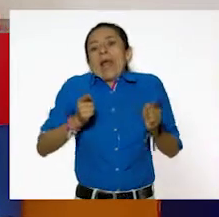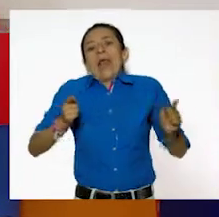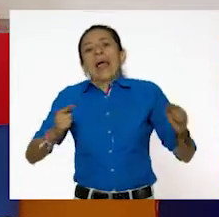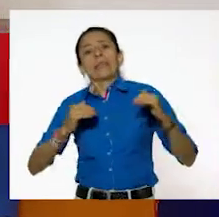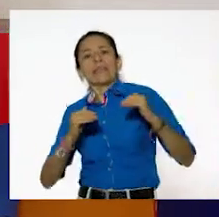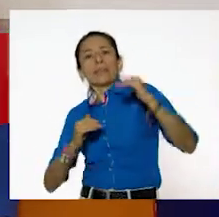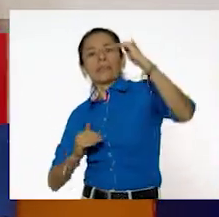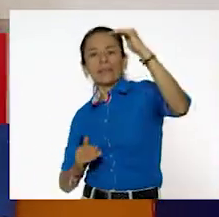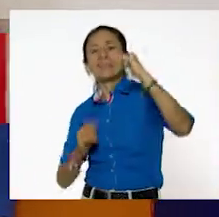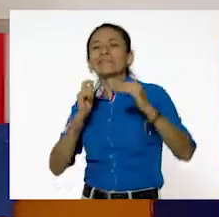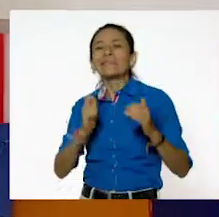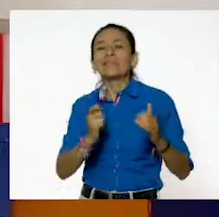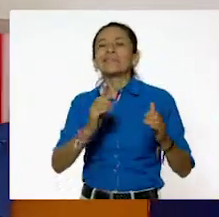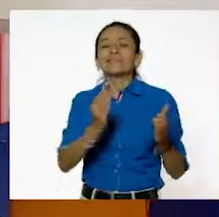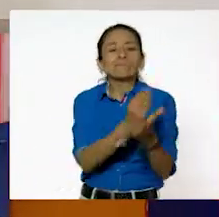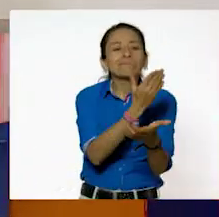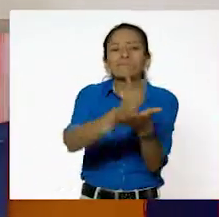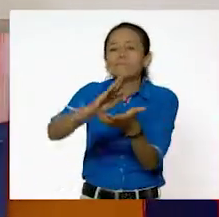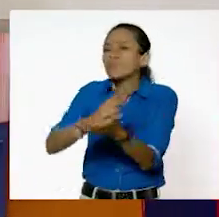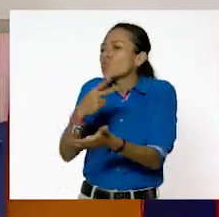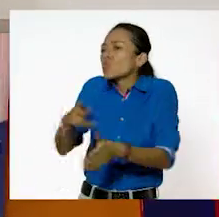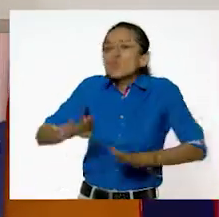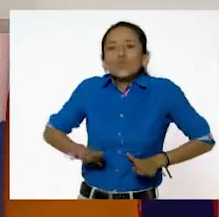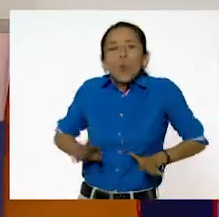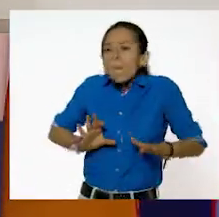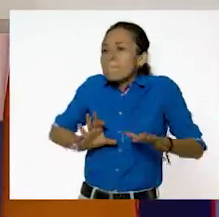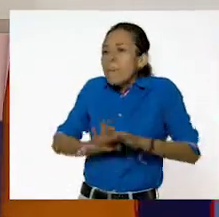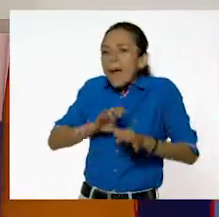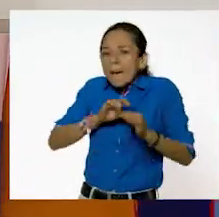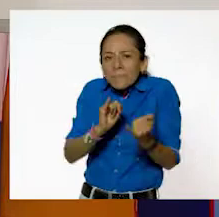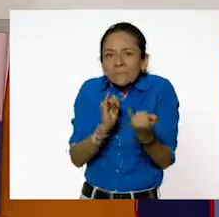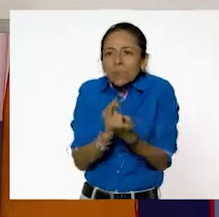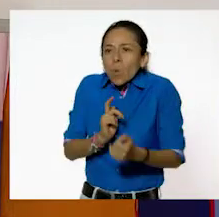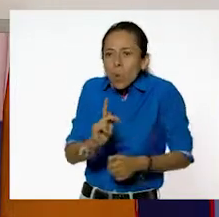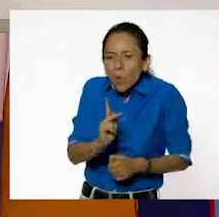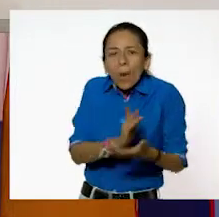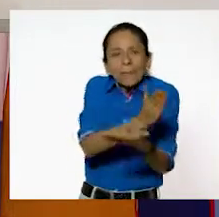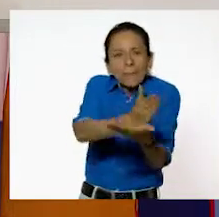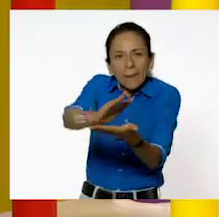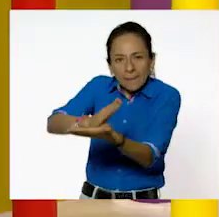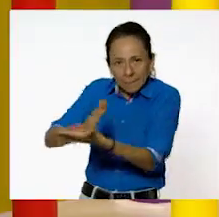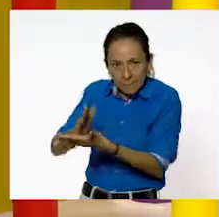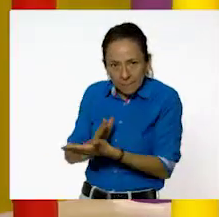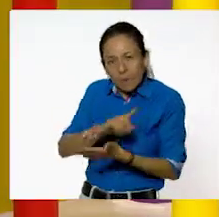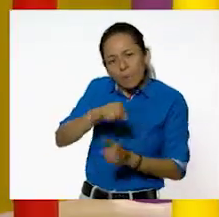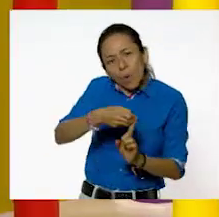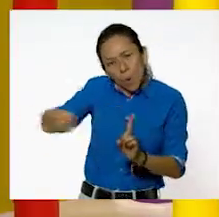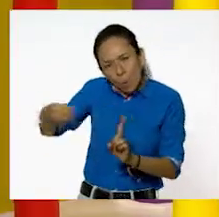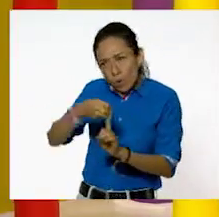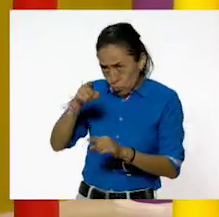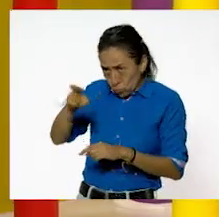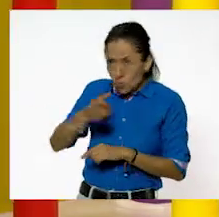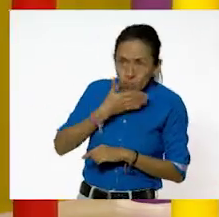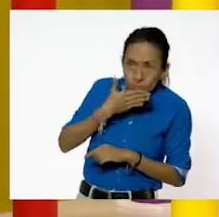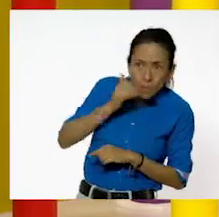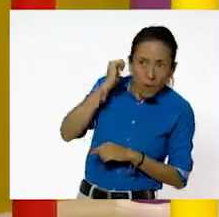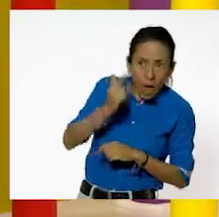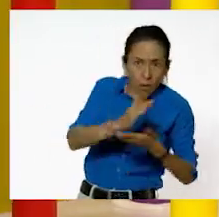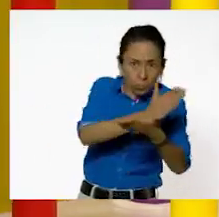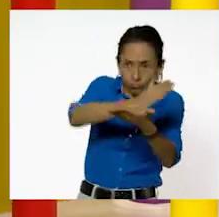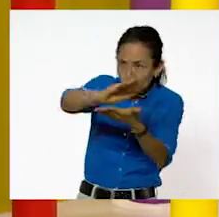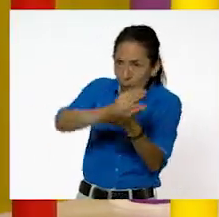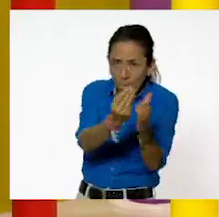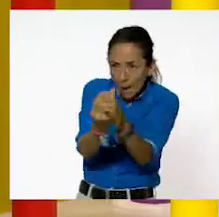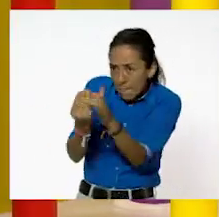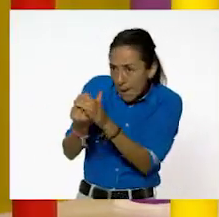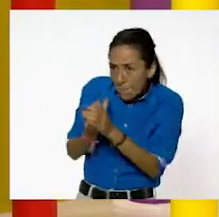una característica en común. Y entonces, irlos ordenando. ¿Tú acostumbras a clasificar algo? Sí, bueno, yo tengo una